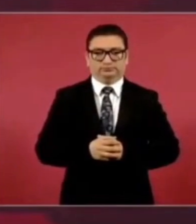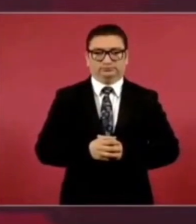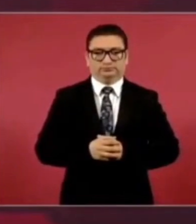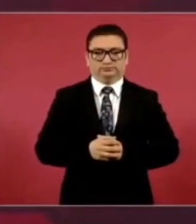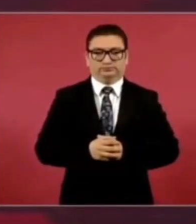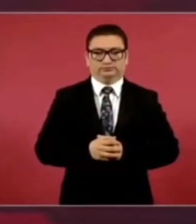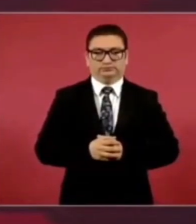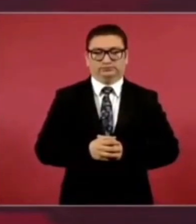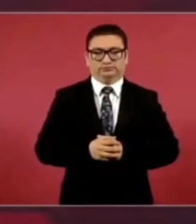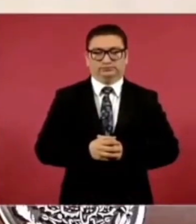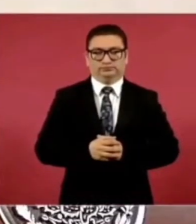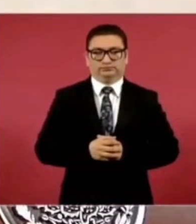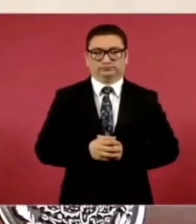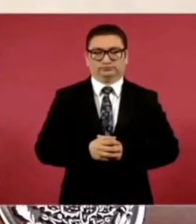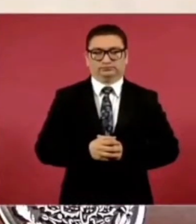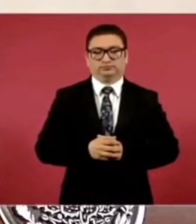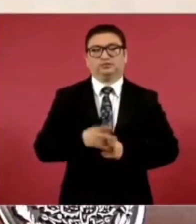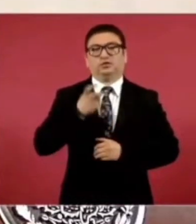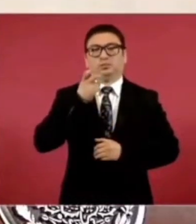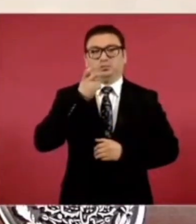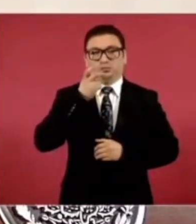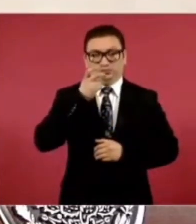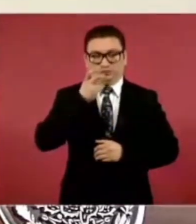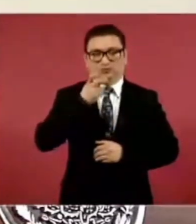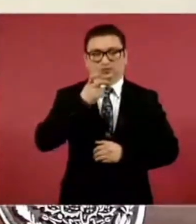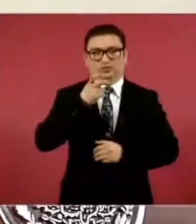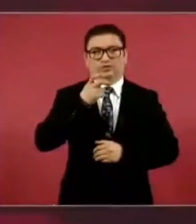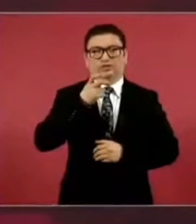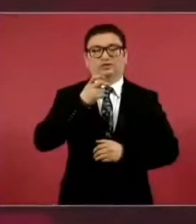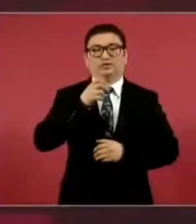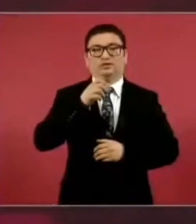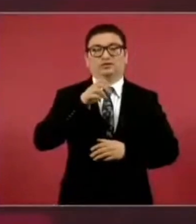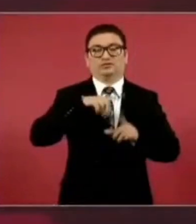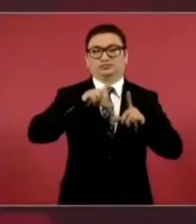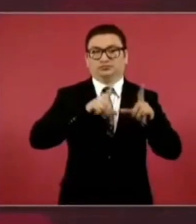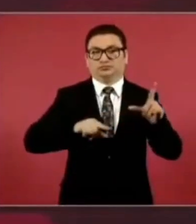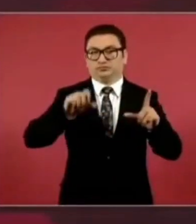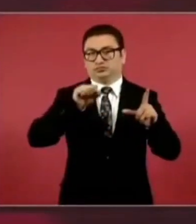por eso en el sureste y en el istmo